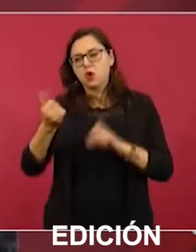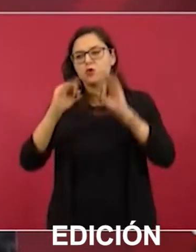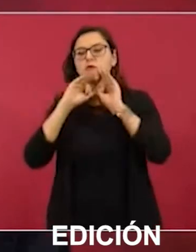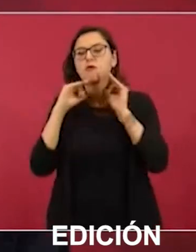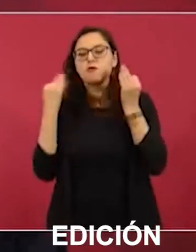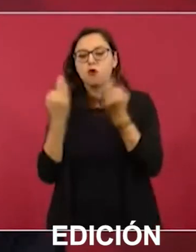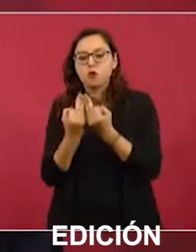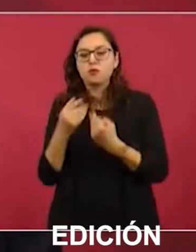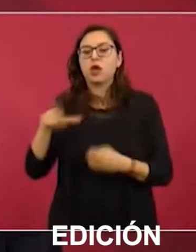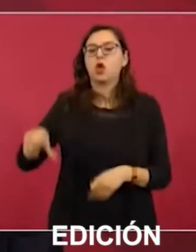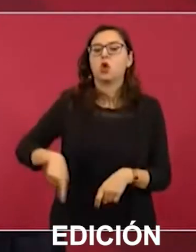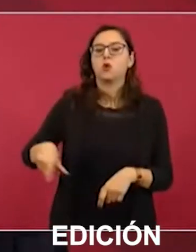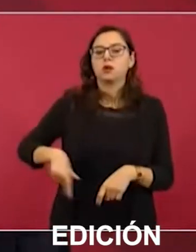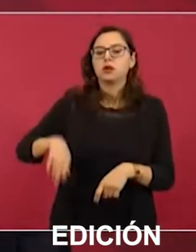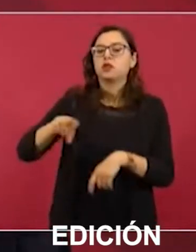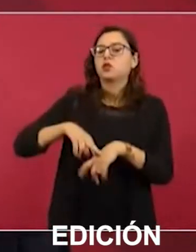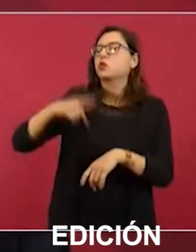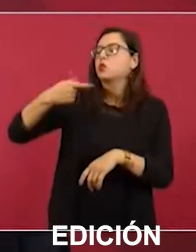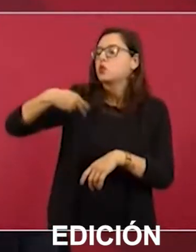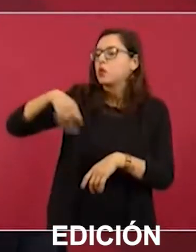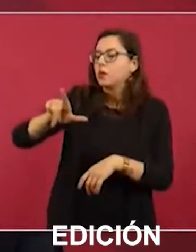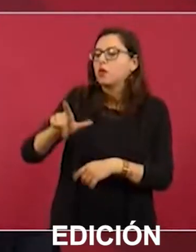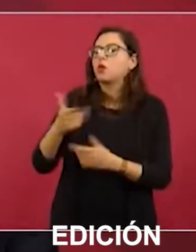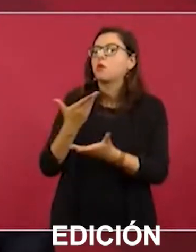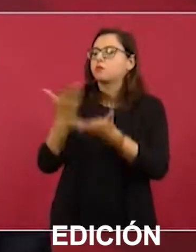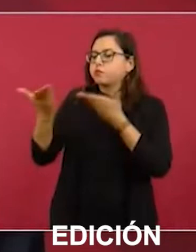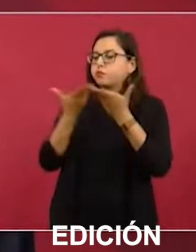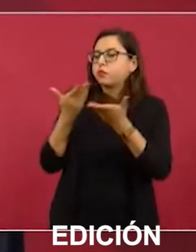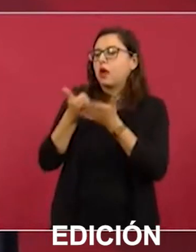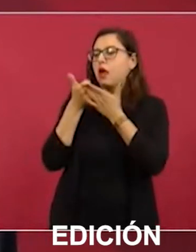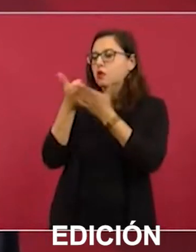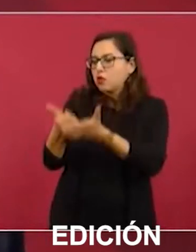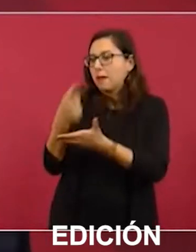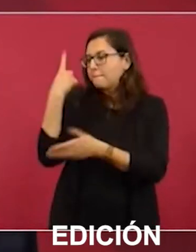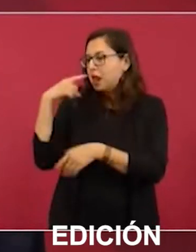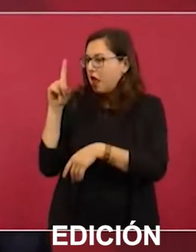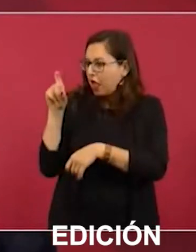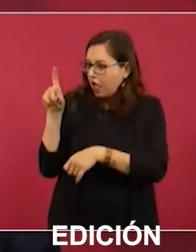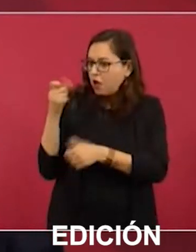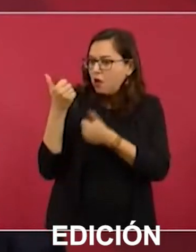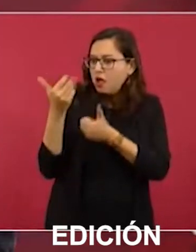porque si hace falta el agua. Es un compromiso que nosotros también tenemos.